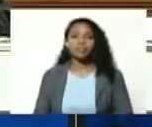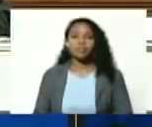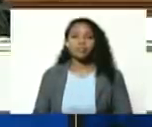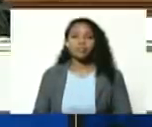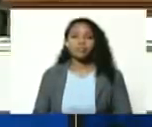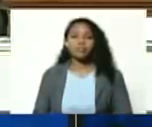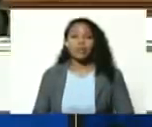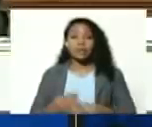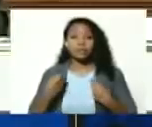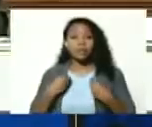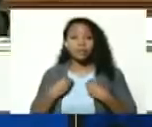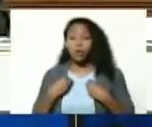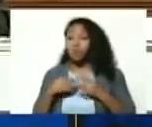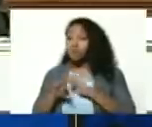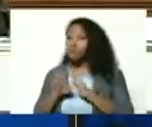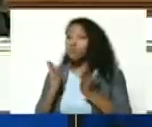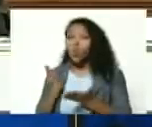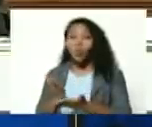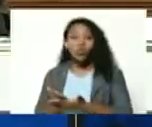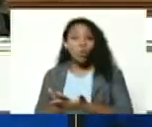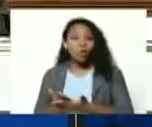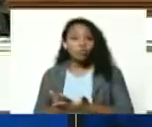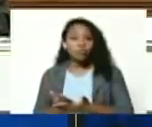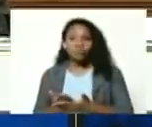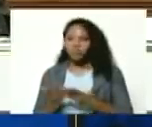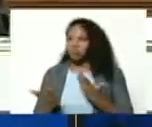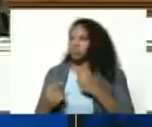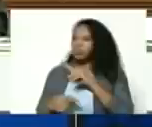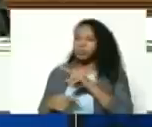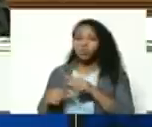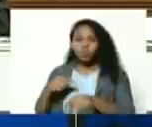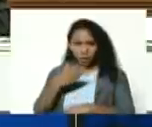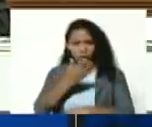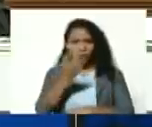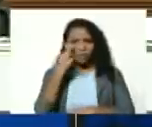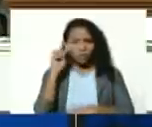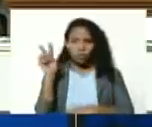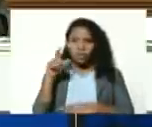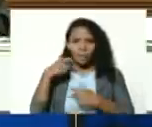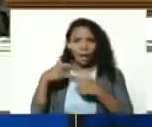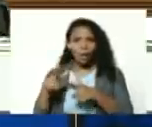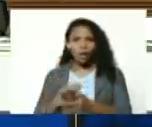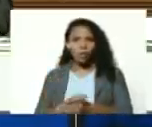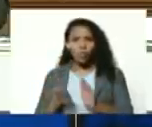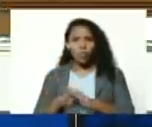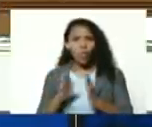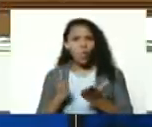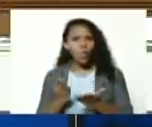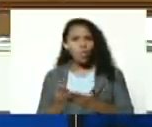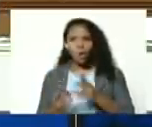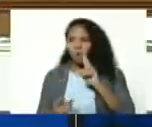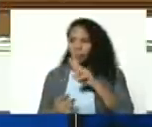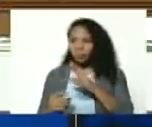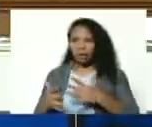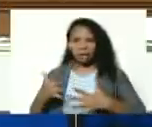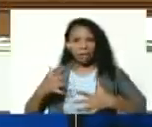iremos a vivir en el mundo de los mutantes ustedes han visto esa película el mundo de los mutantes